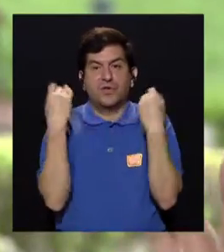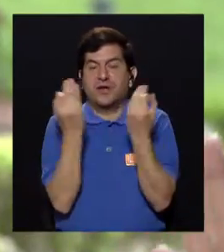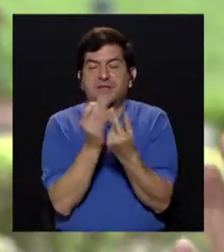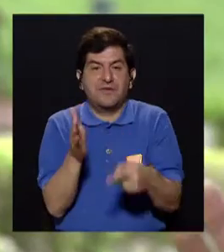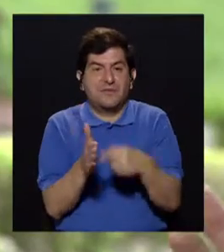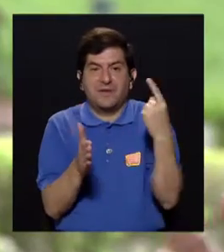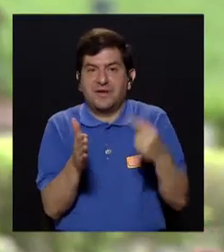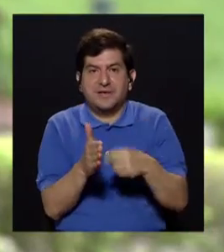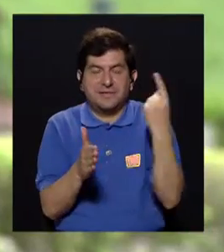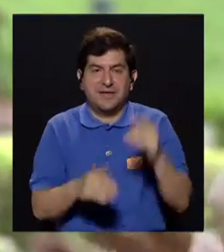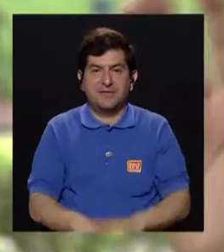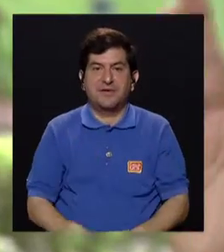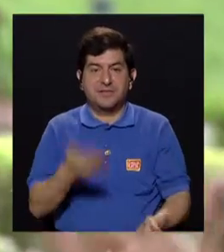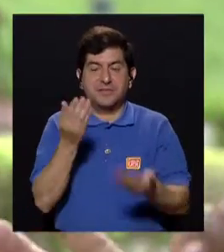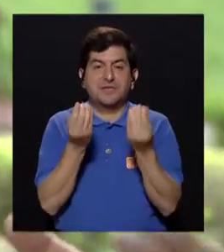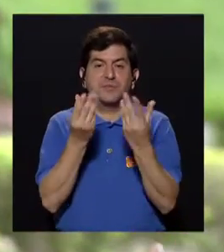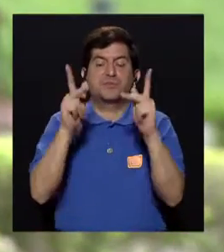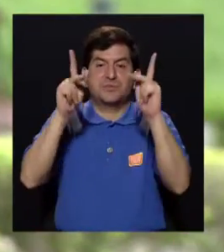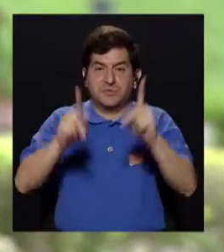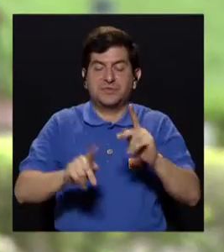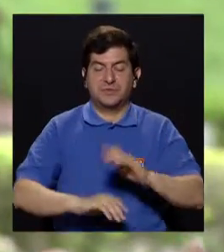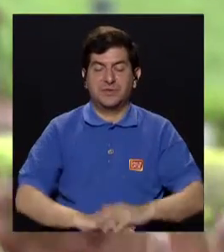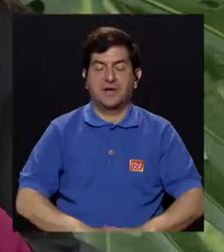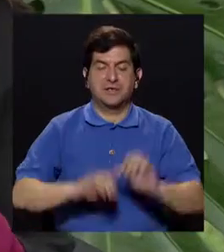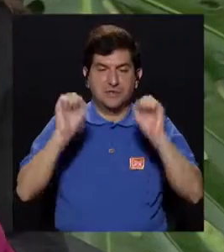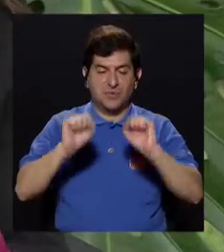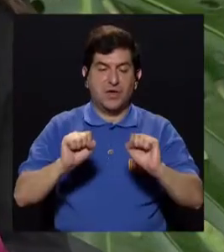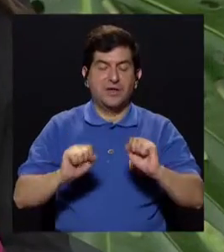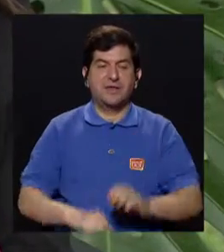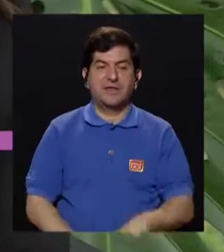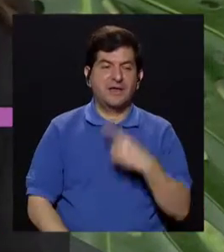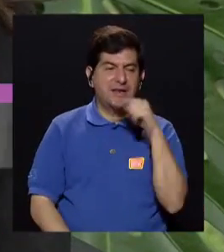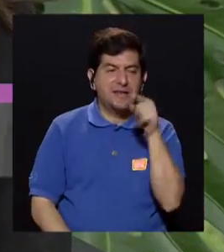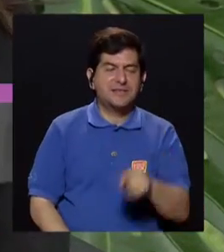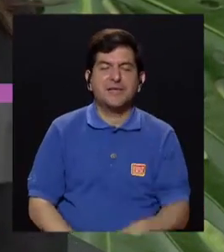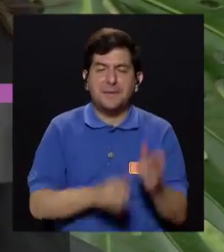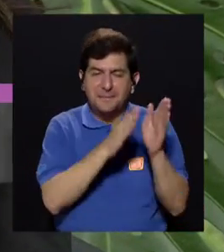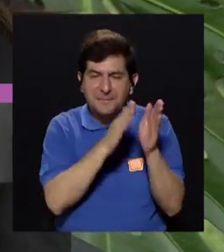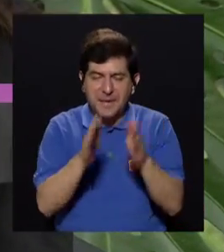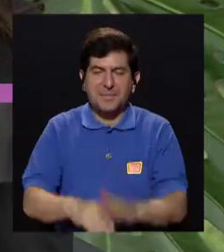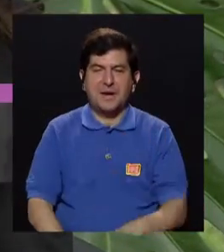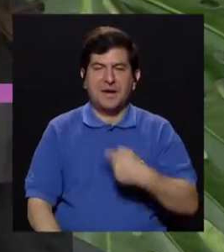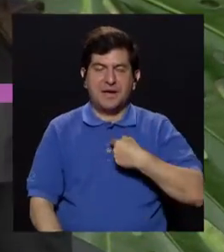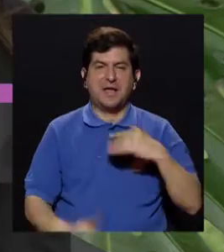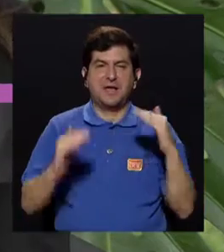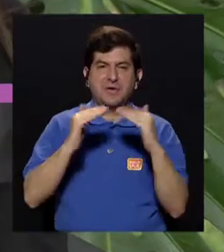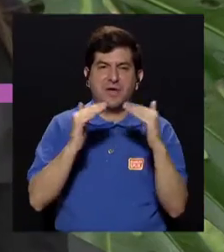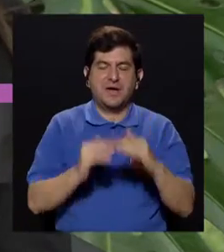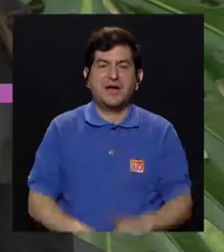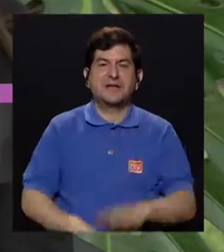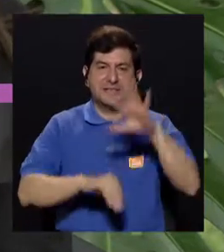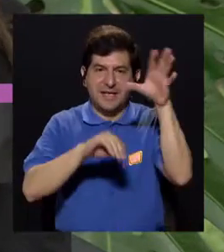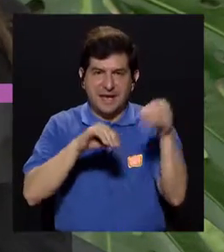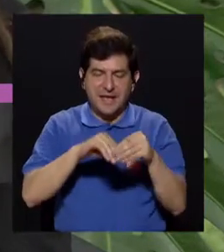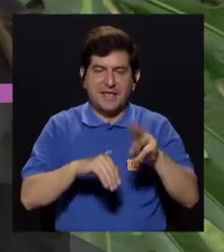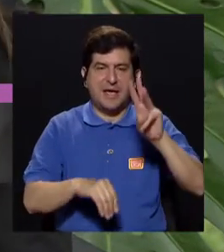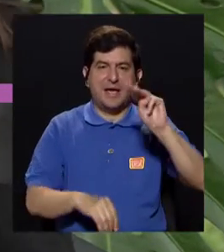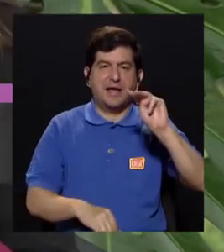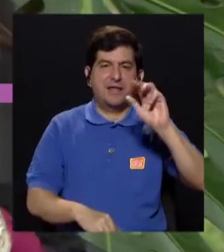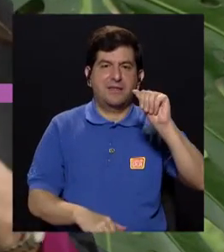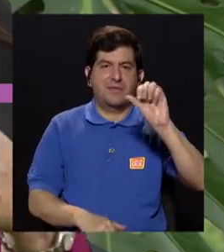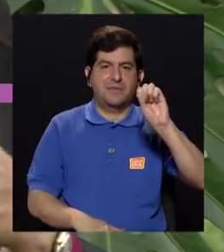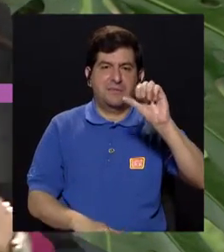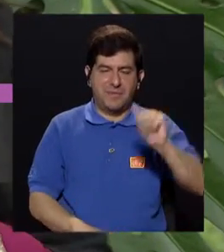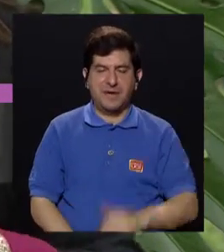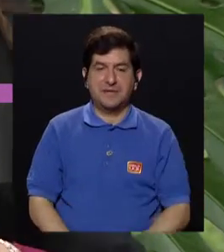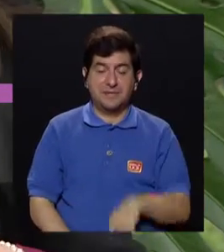familias, ¿verdad? A veces, sobre todo cuando son muchos, ¿verdad? Entonces, muélamela y le voy a poner en la casa masa, que es